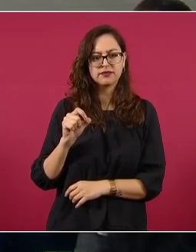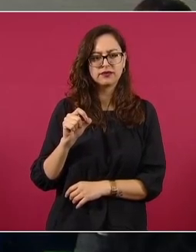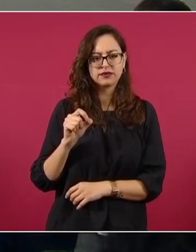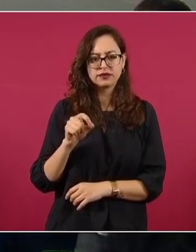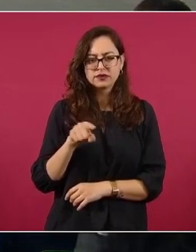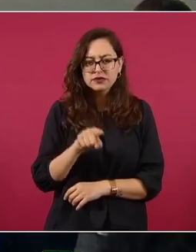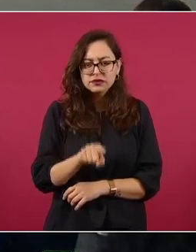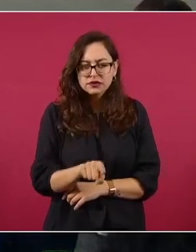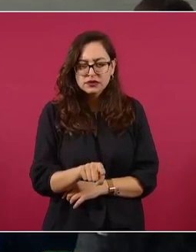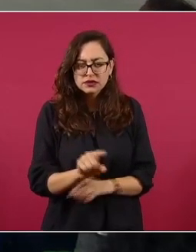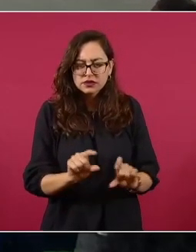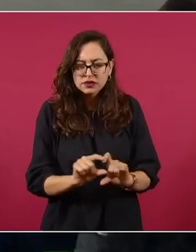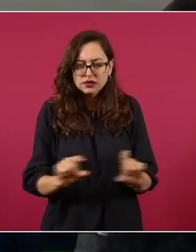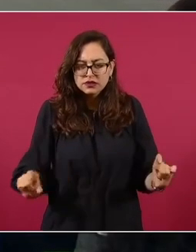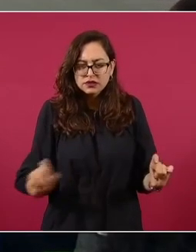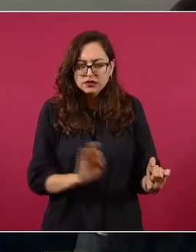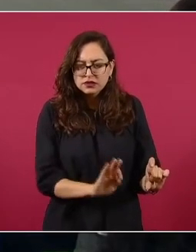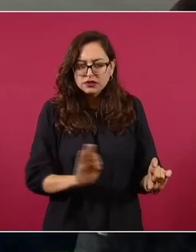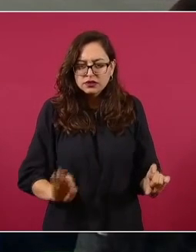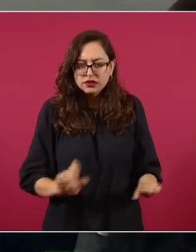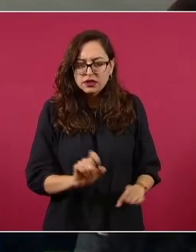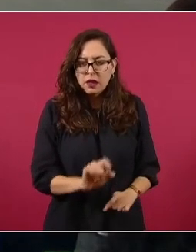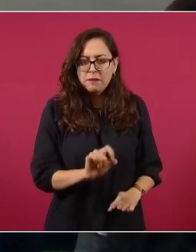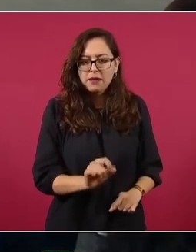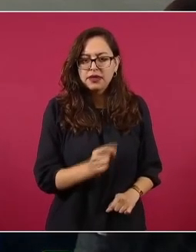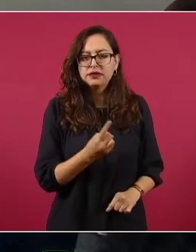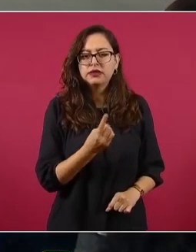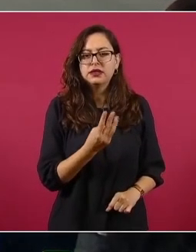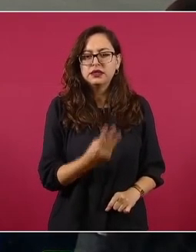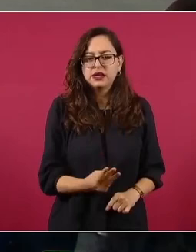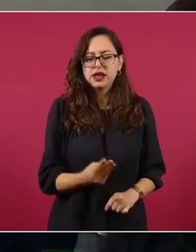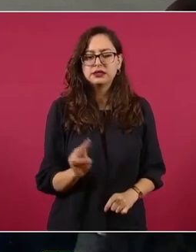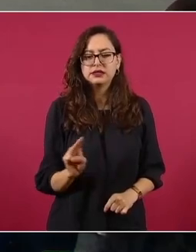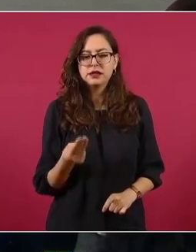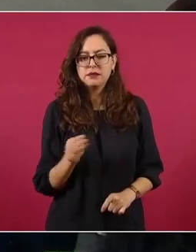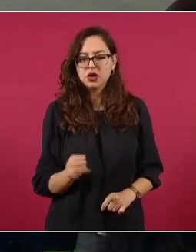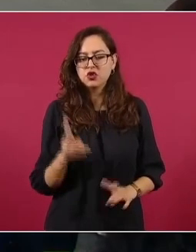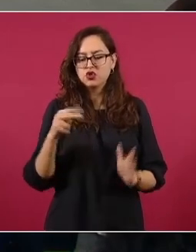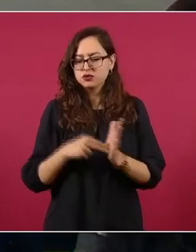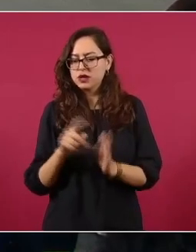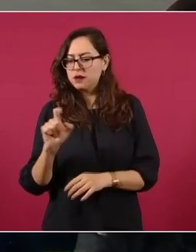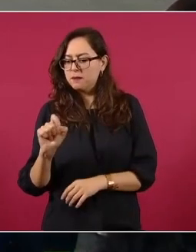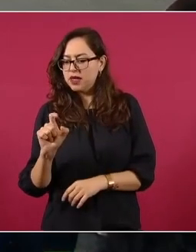20? ¿A las 12? 23 de mayo del 20. ¿Cómo estamos ahora?